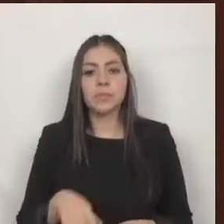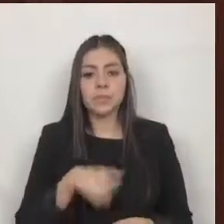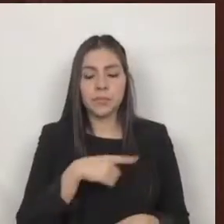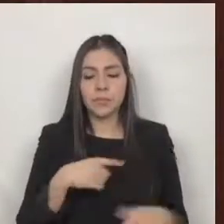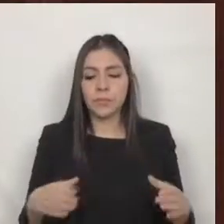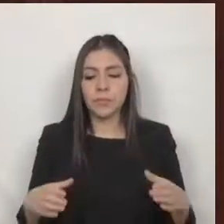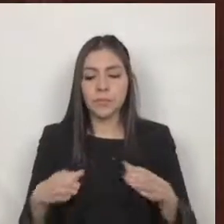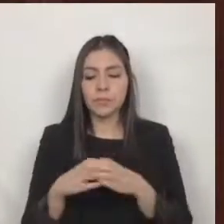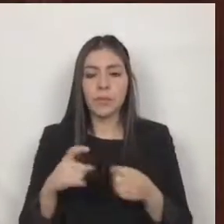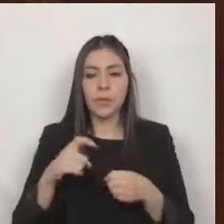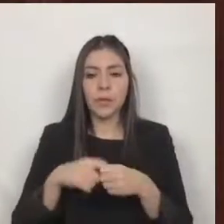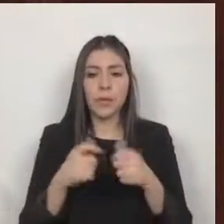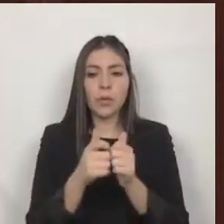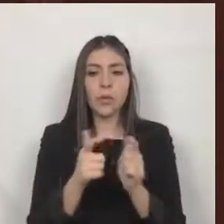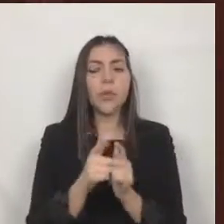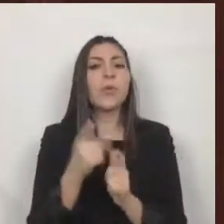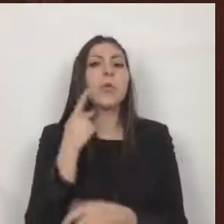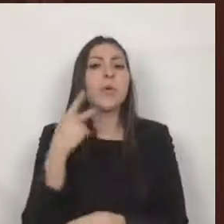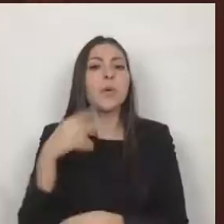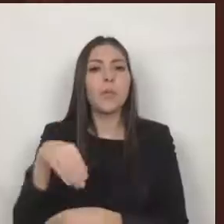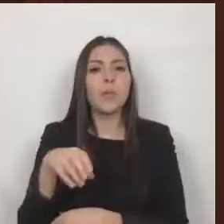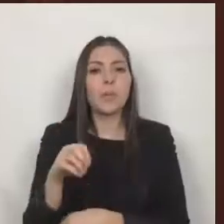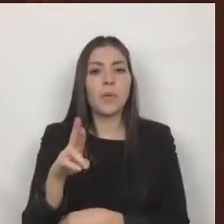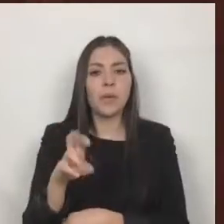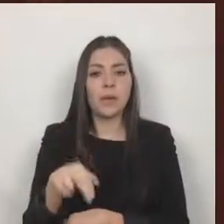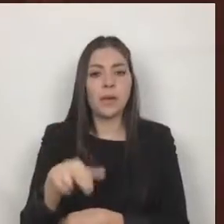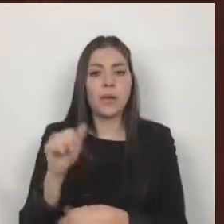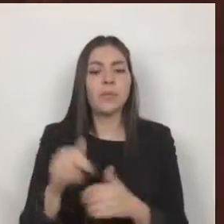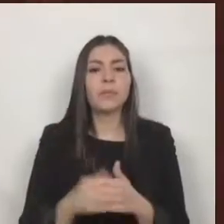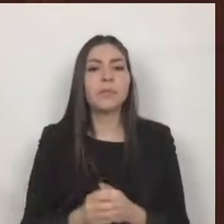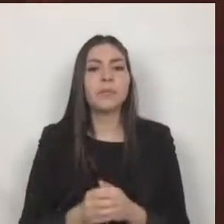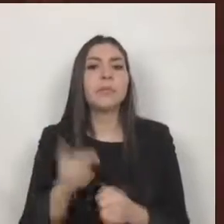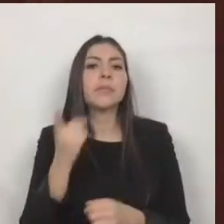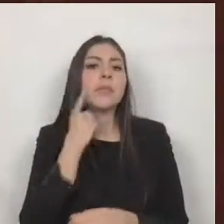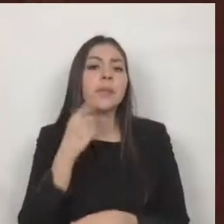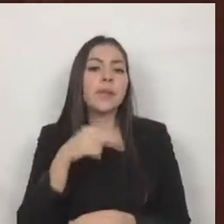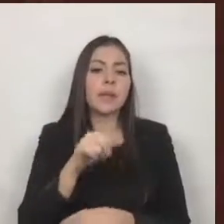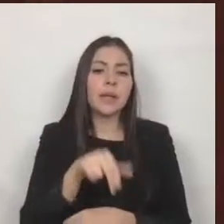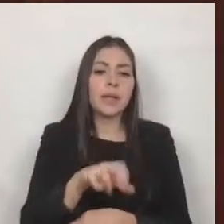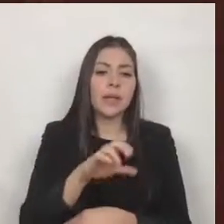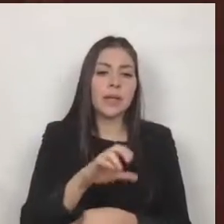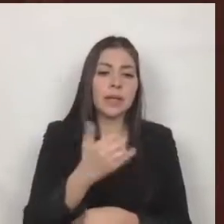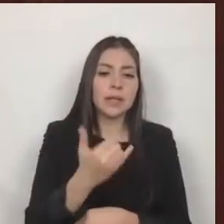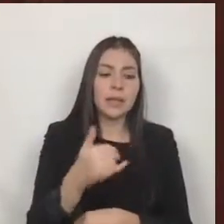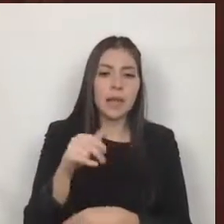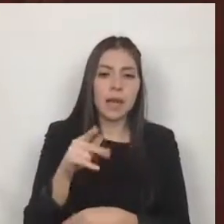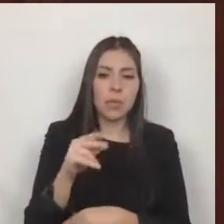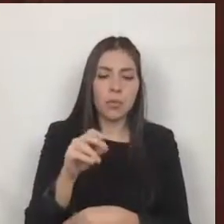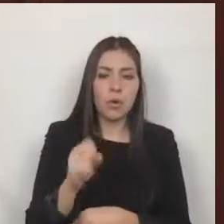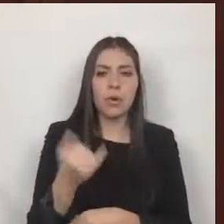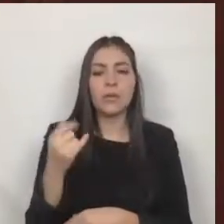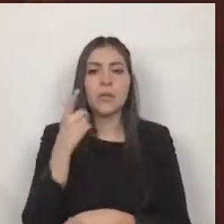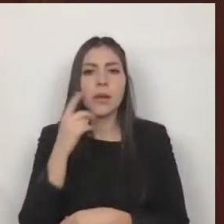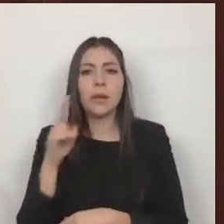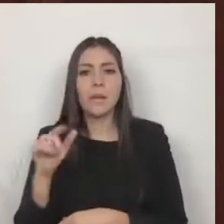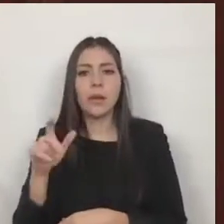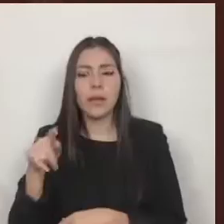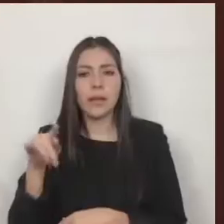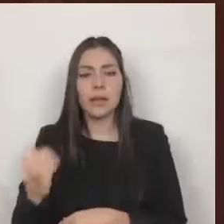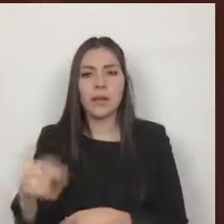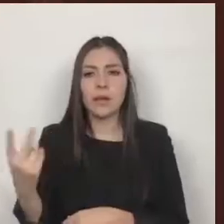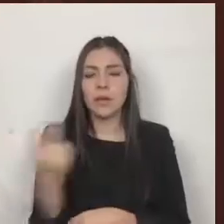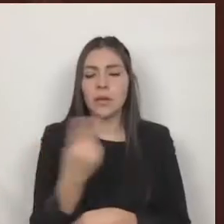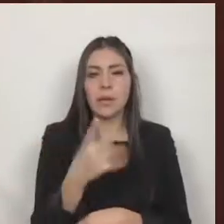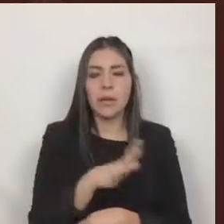diputada nancy nápoles pacheco y diputado valentín gonzález bautista en uso de las facultades que nos